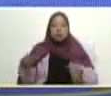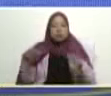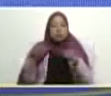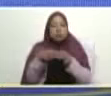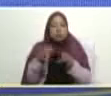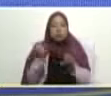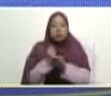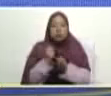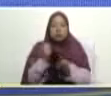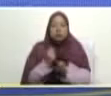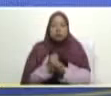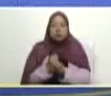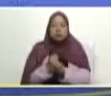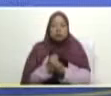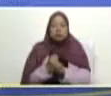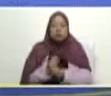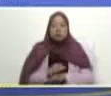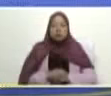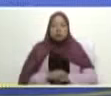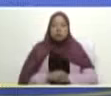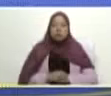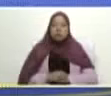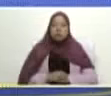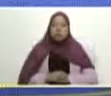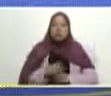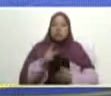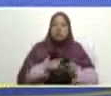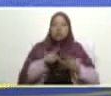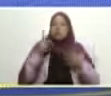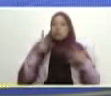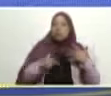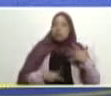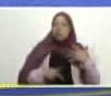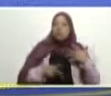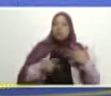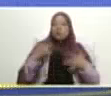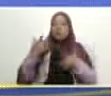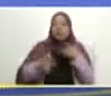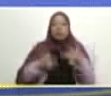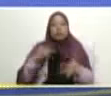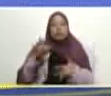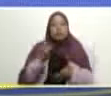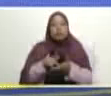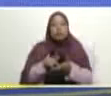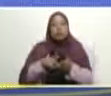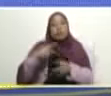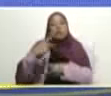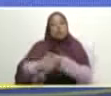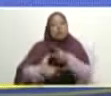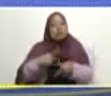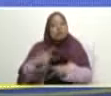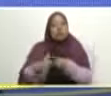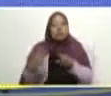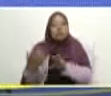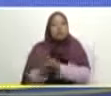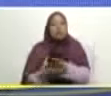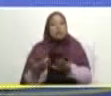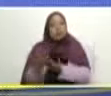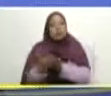equipo plan estrategia procesos resultados